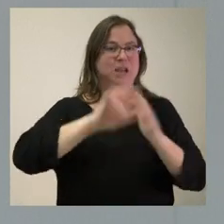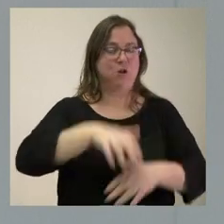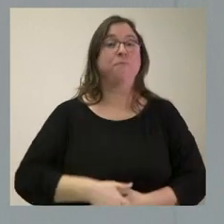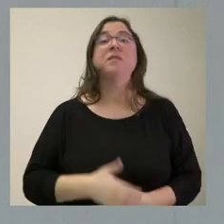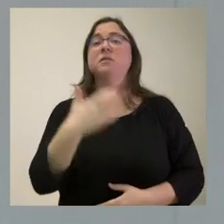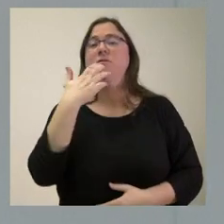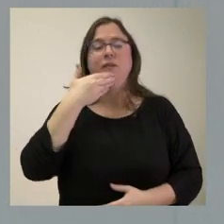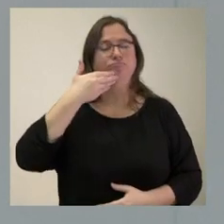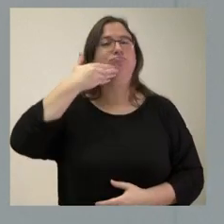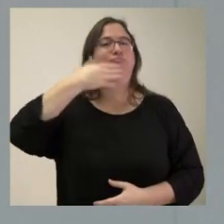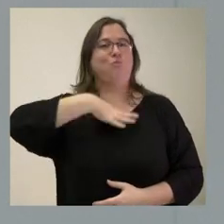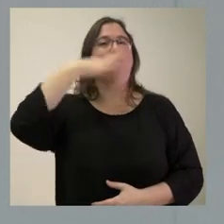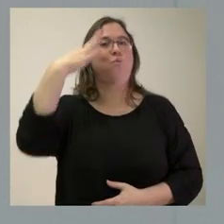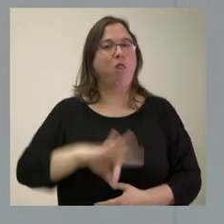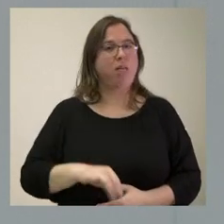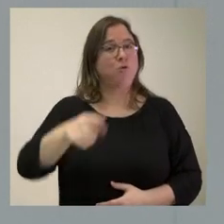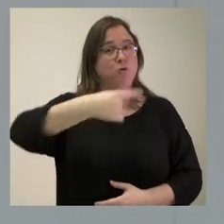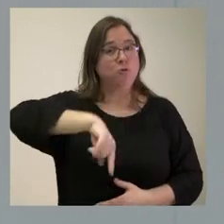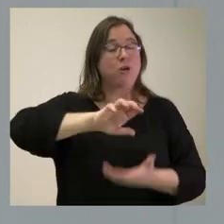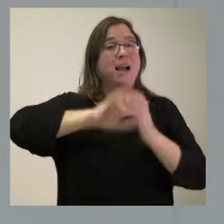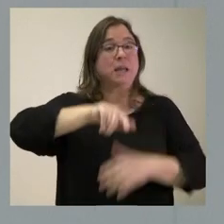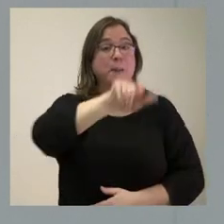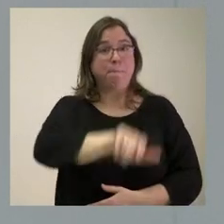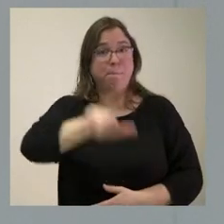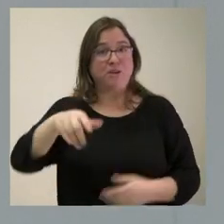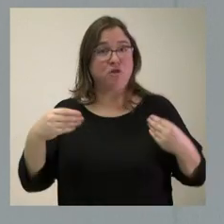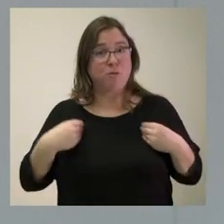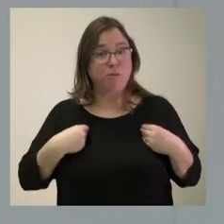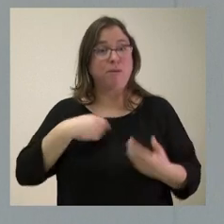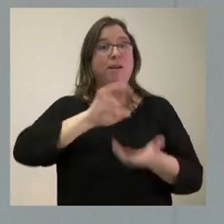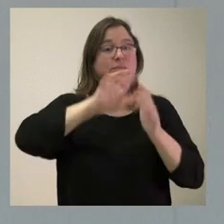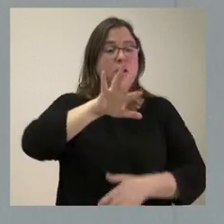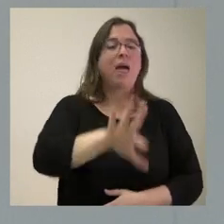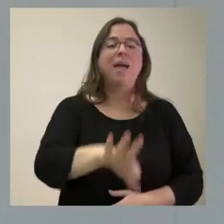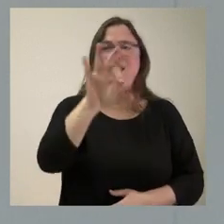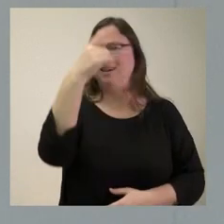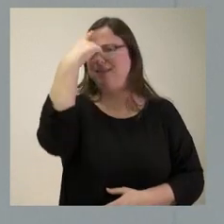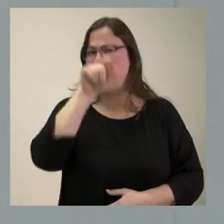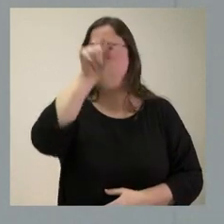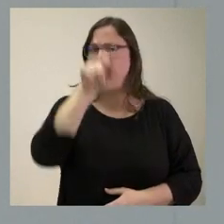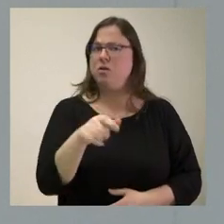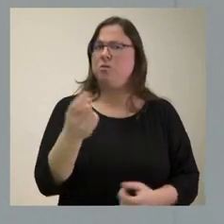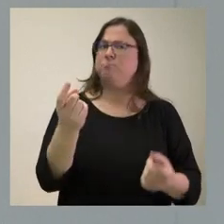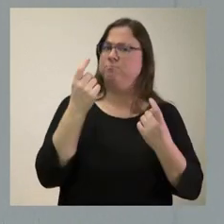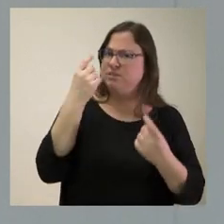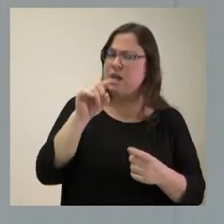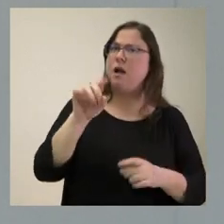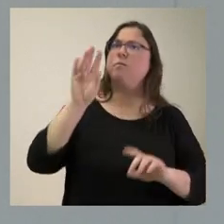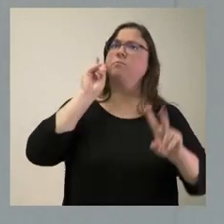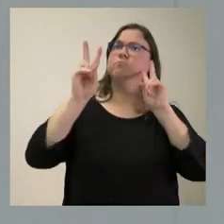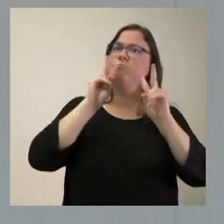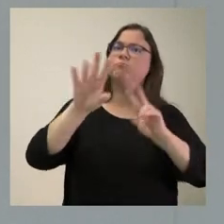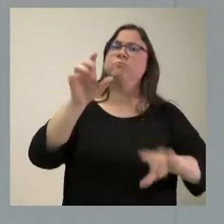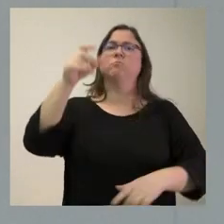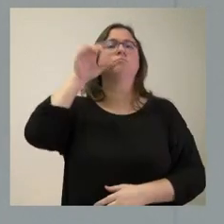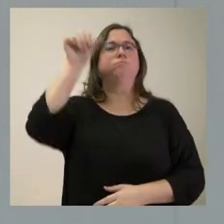presumir es de que la gente de esta tierra sabe elegir, es gente bien formada, bien cualificada, bien preparada. Y nosotros